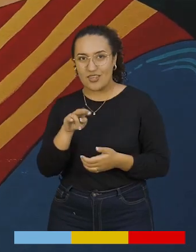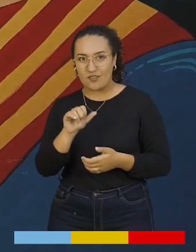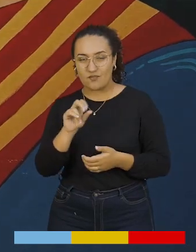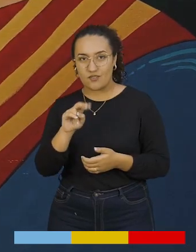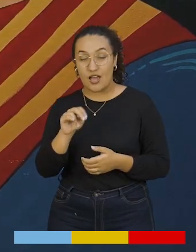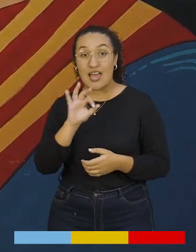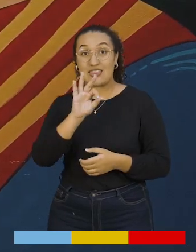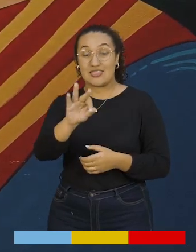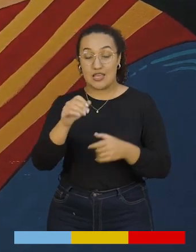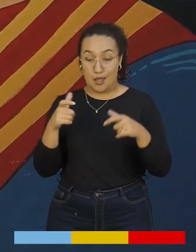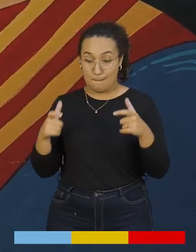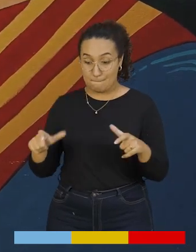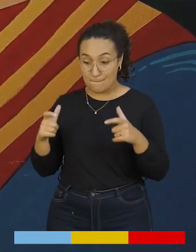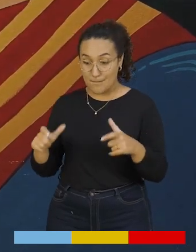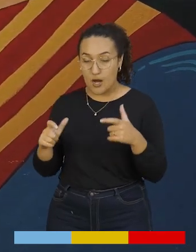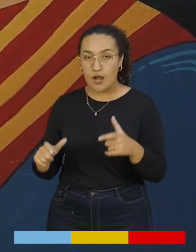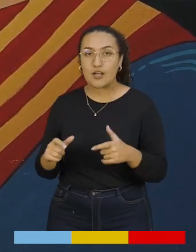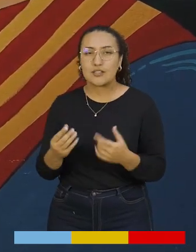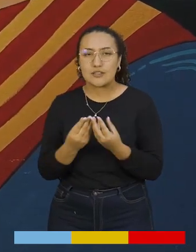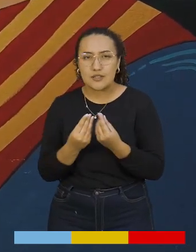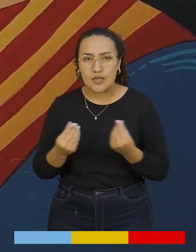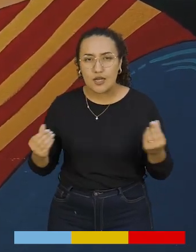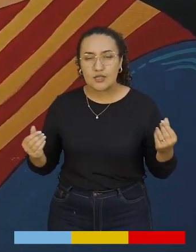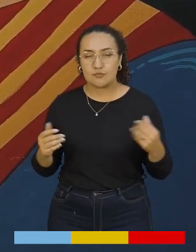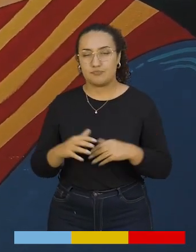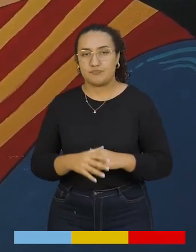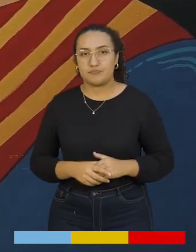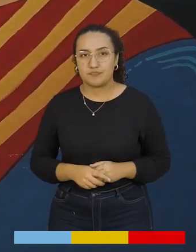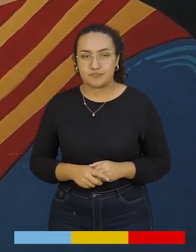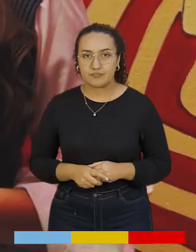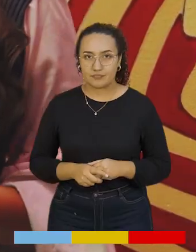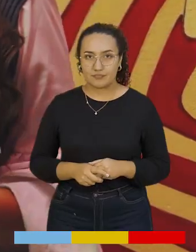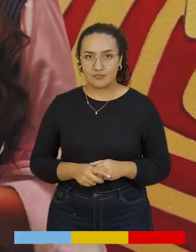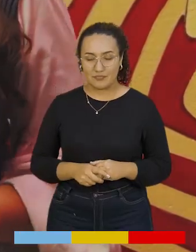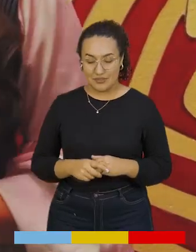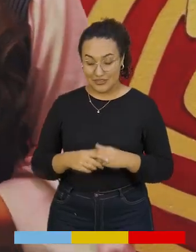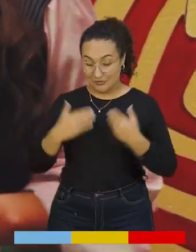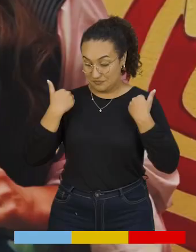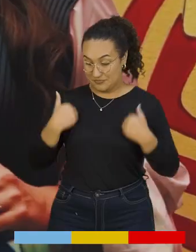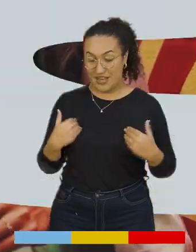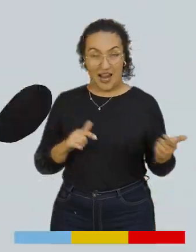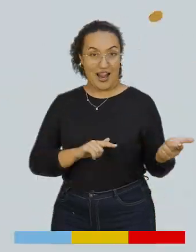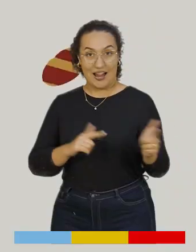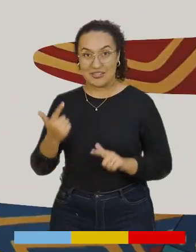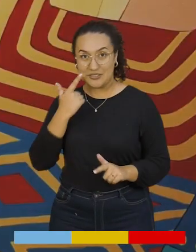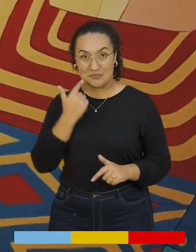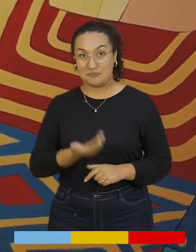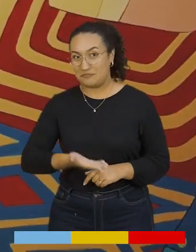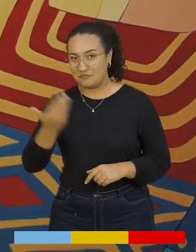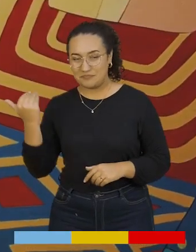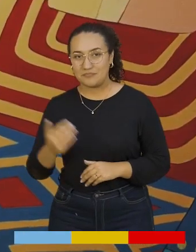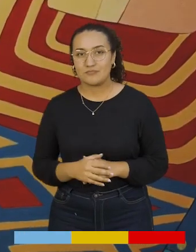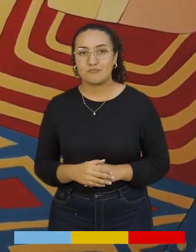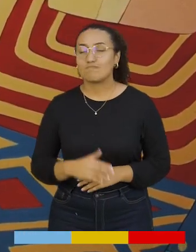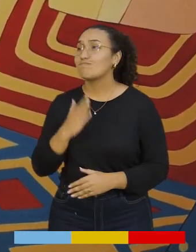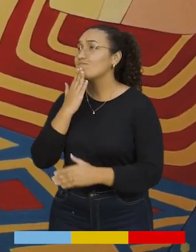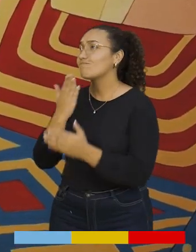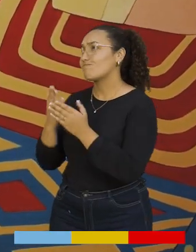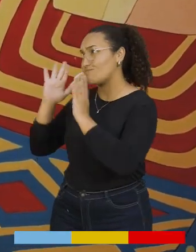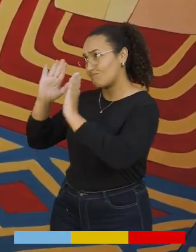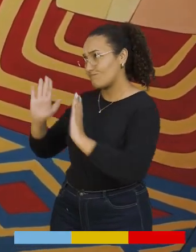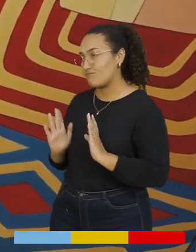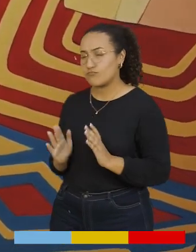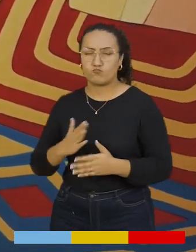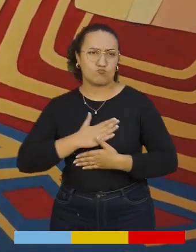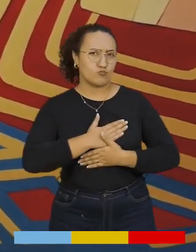sabores y texturas diferentes derivados del maíz. Con el delantal puesto, vamos a cocinar. Iván, gracias por recibirnos en tu